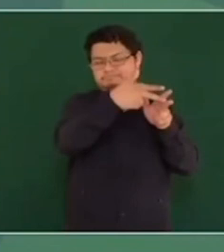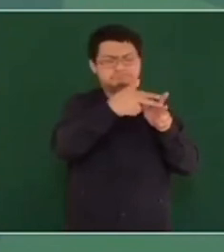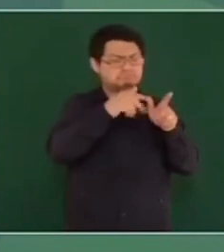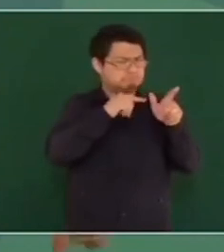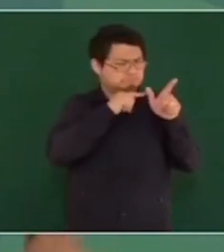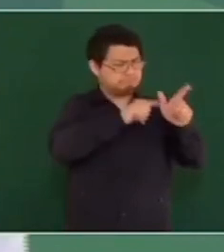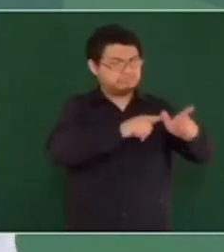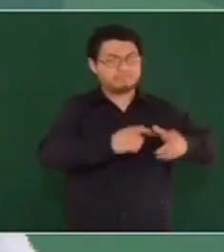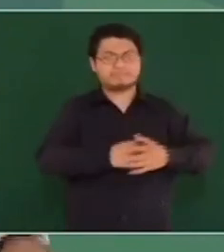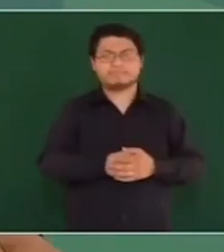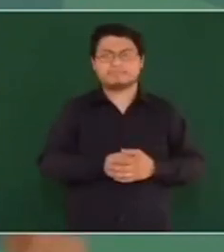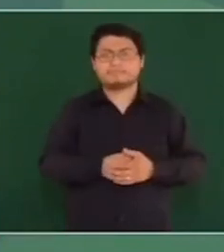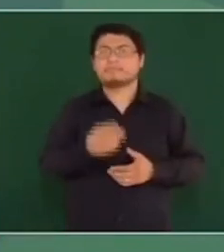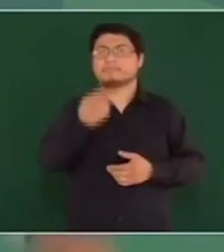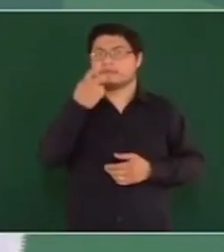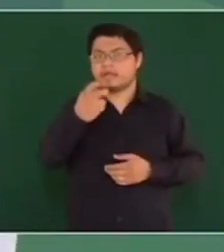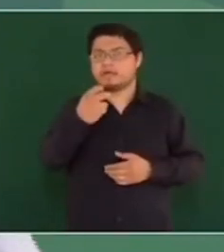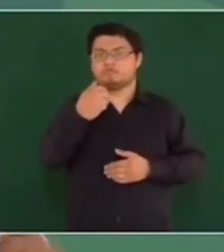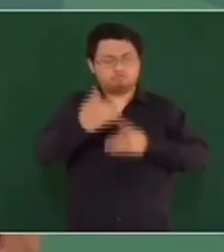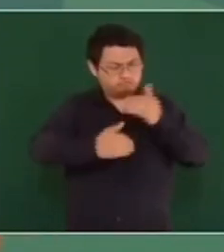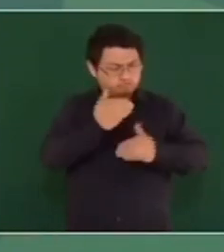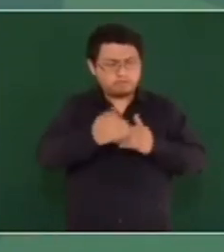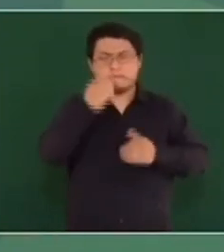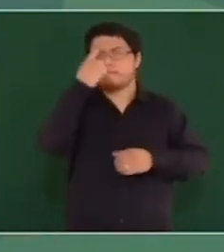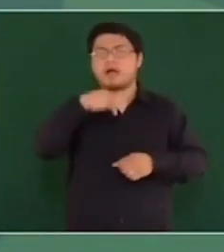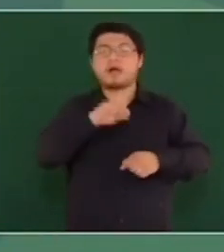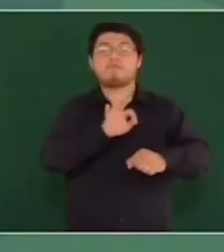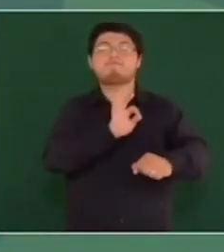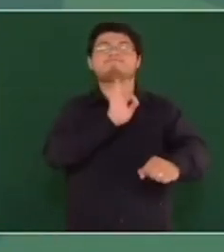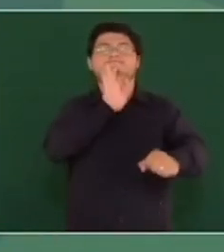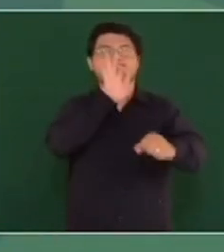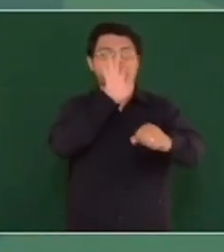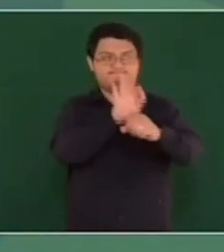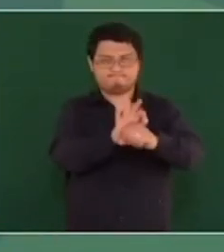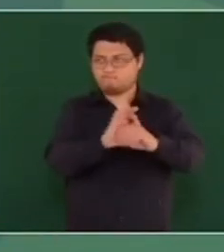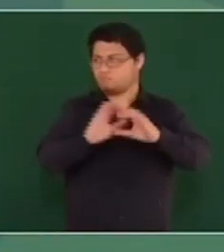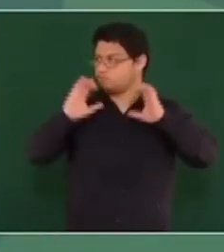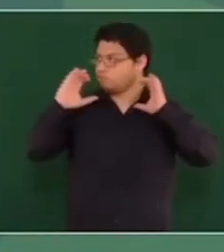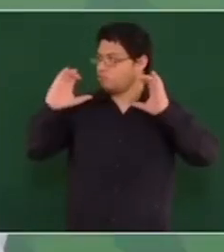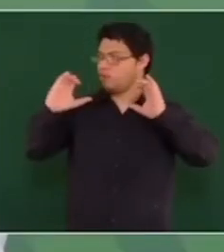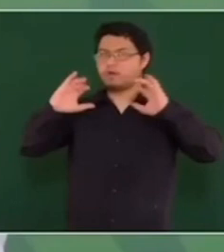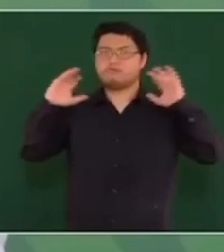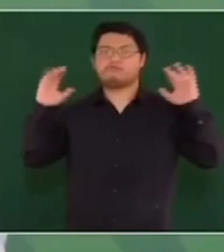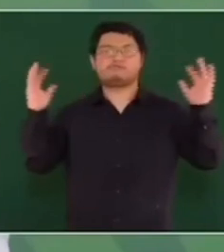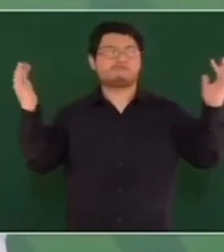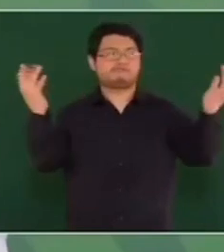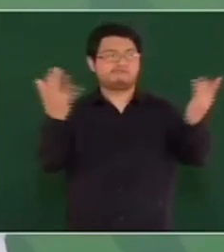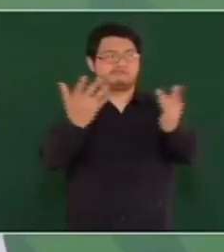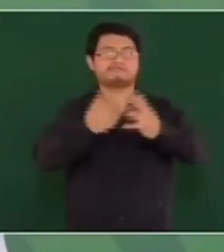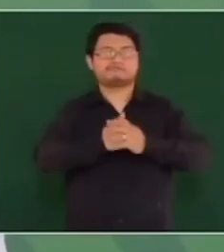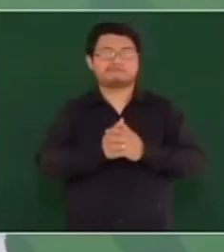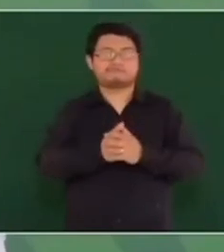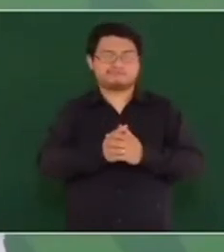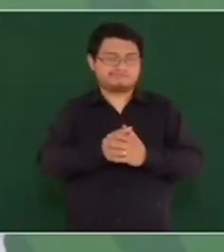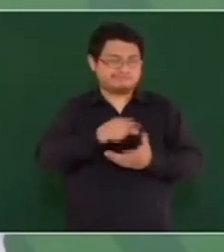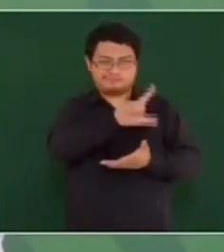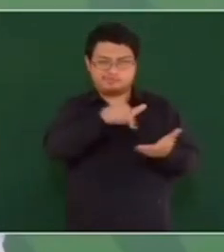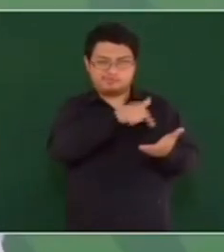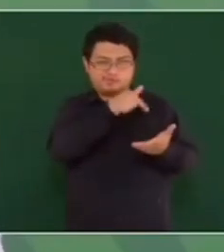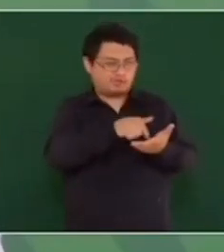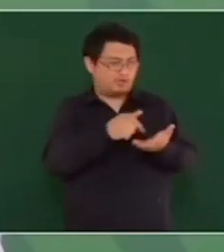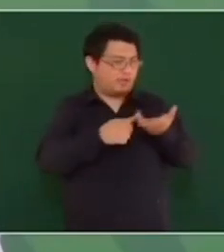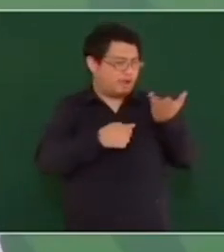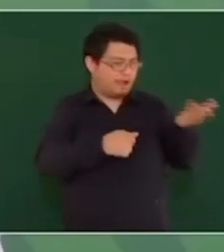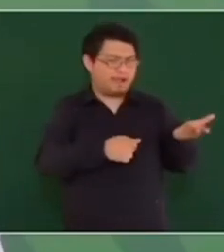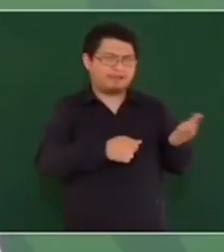Y esto precisamente para proteger estas zonas de